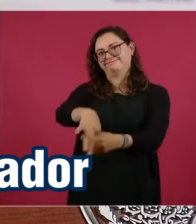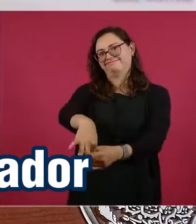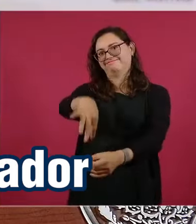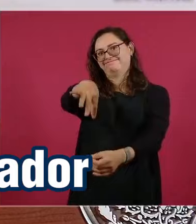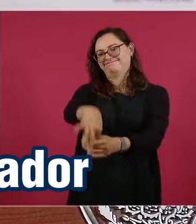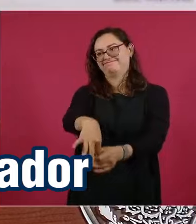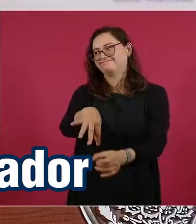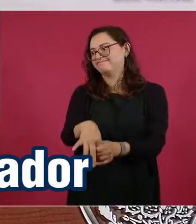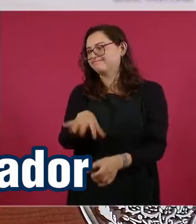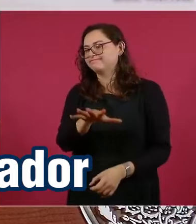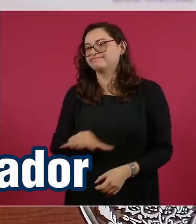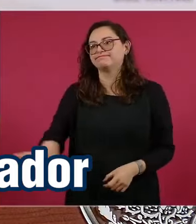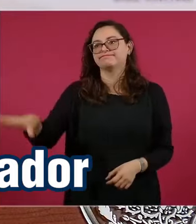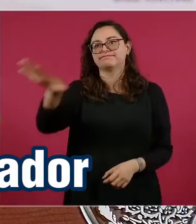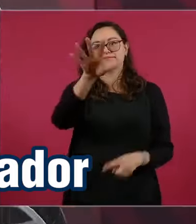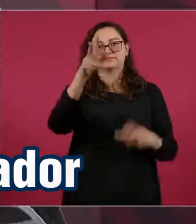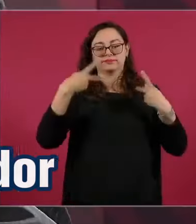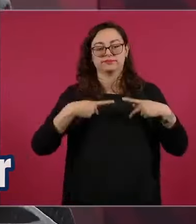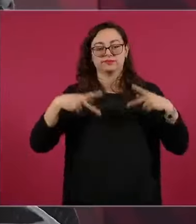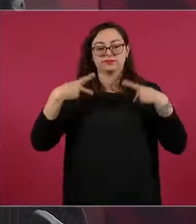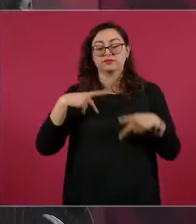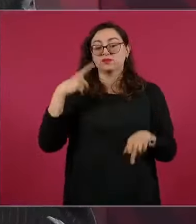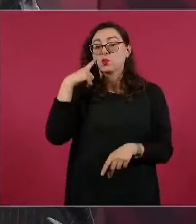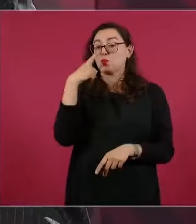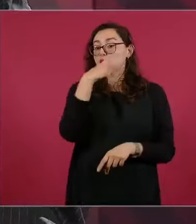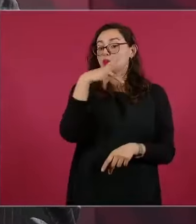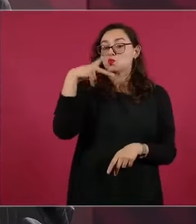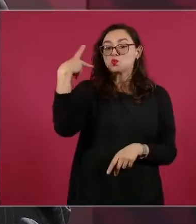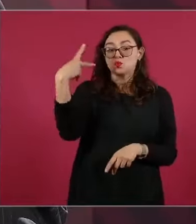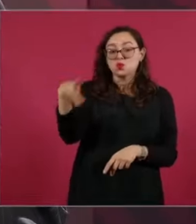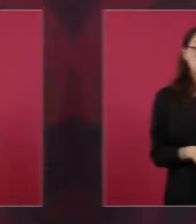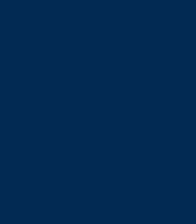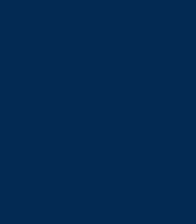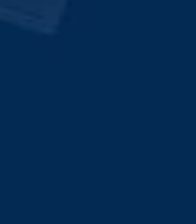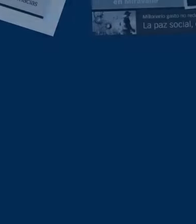democrático, que el pueblo elija a los jueces.